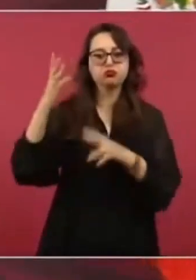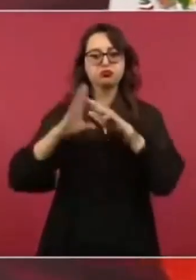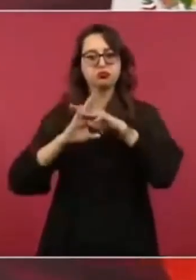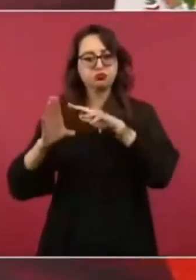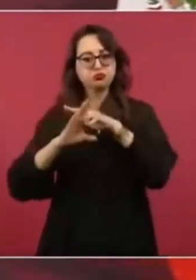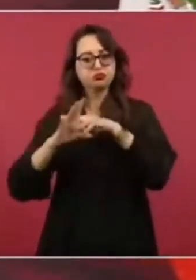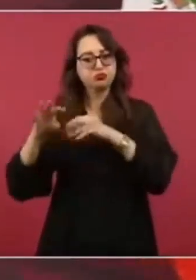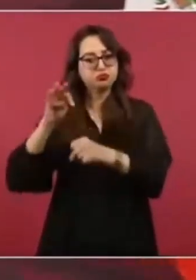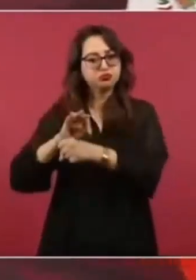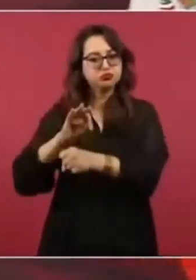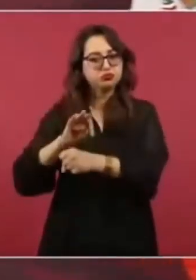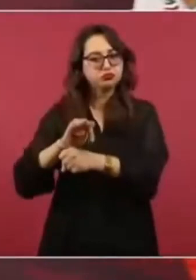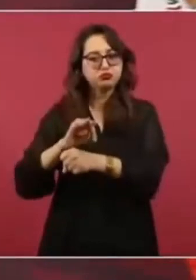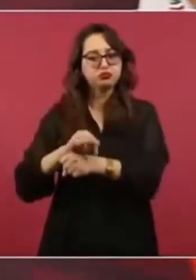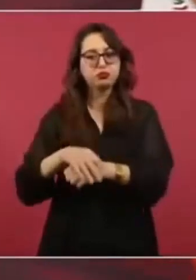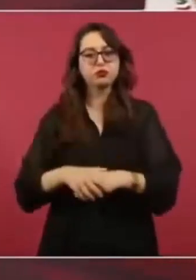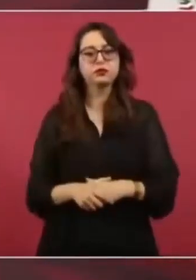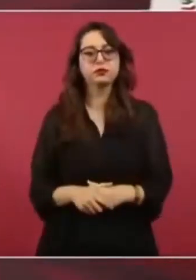migrantes.